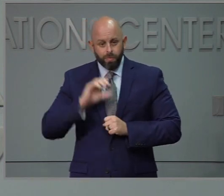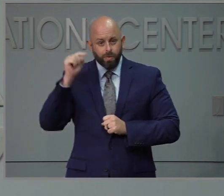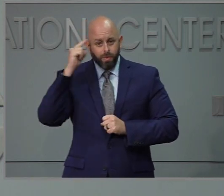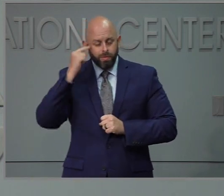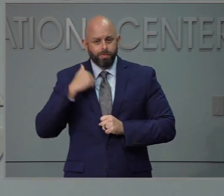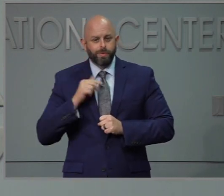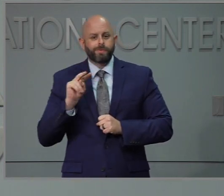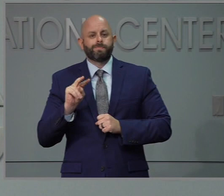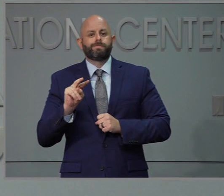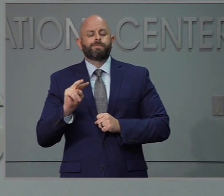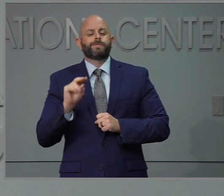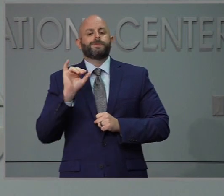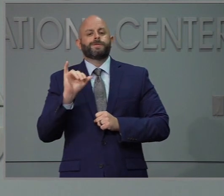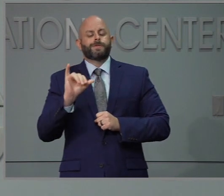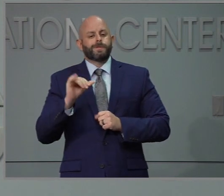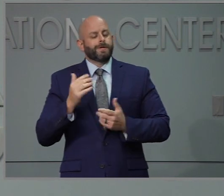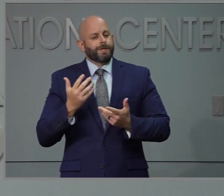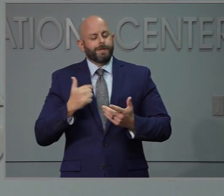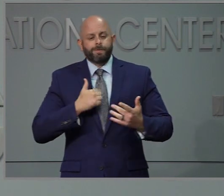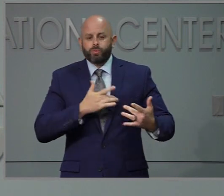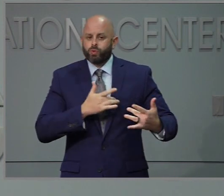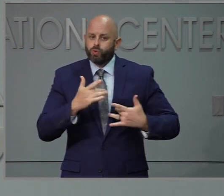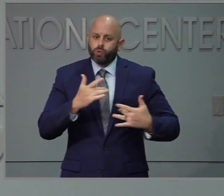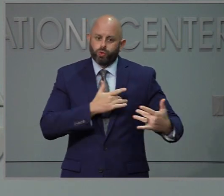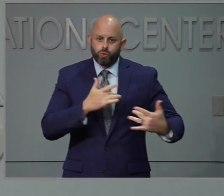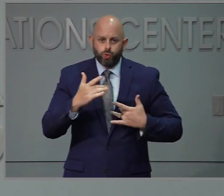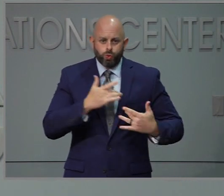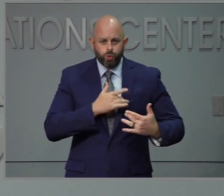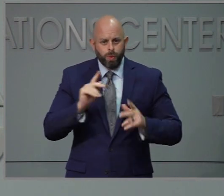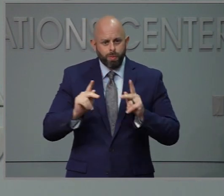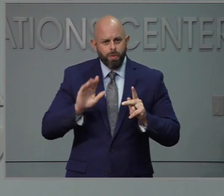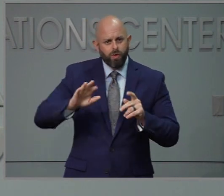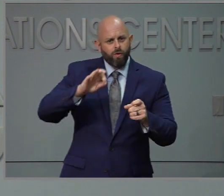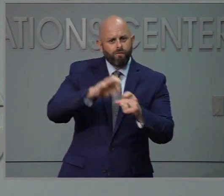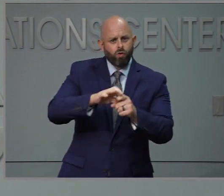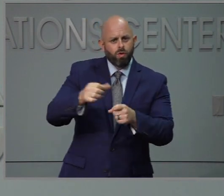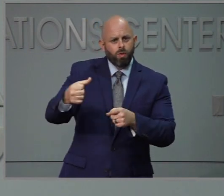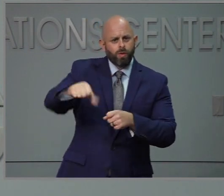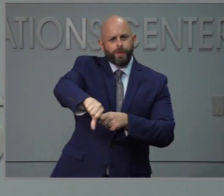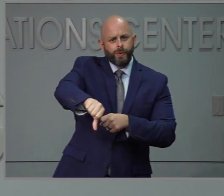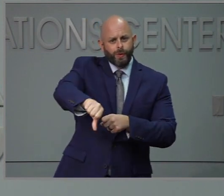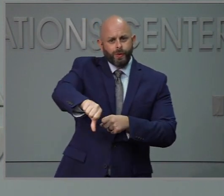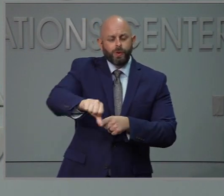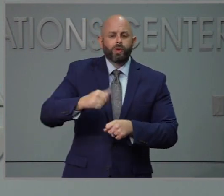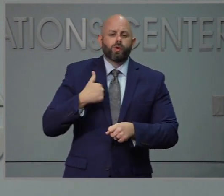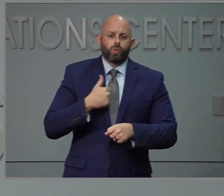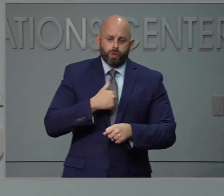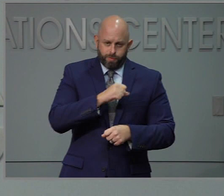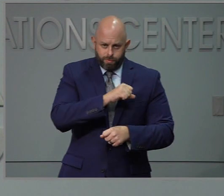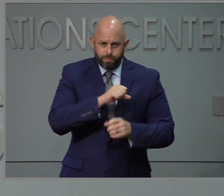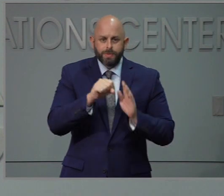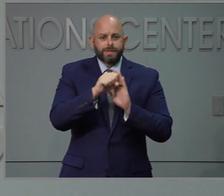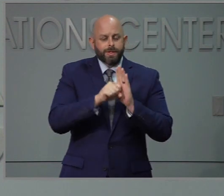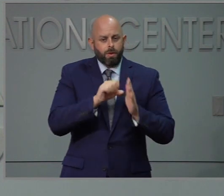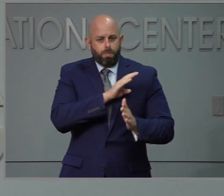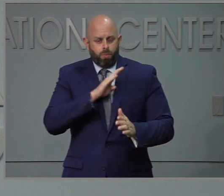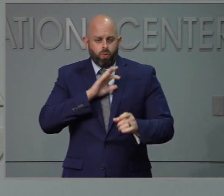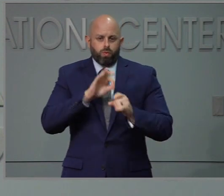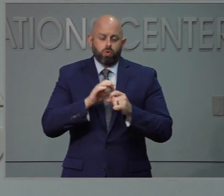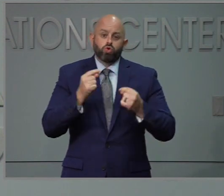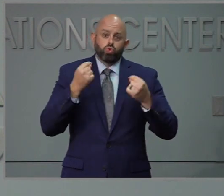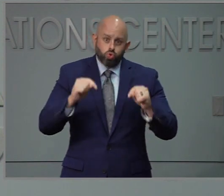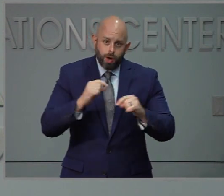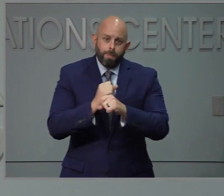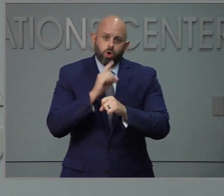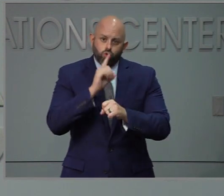voto de alguna persona no cuenta la junta electoral tiene el compromiso de cerciorarse que todos los votos. que se realizan de manera